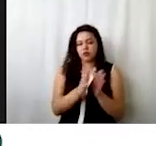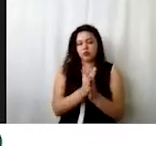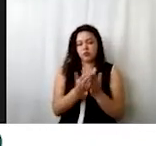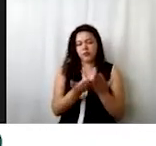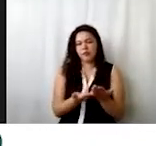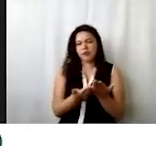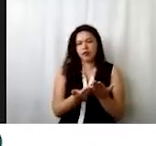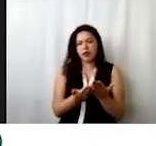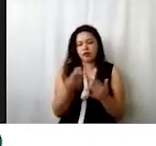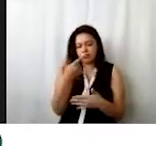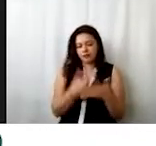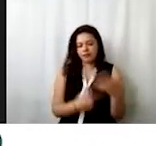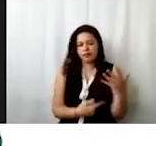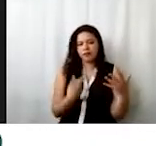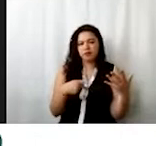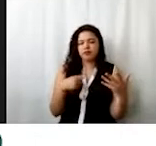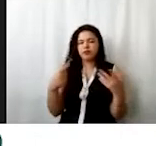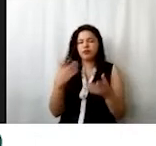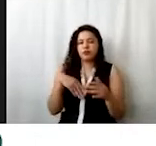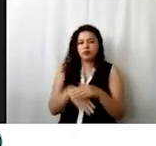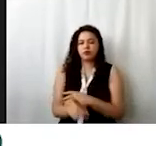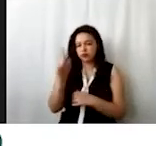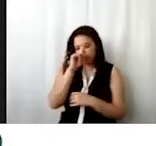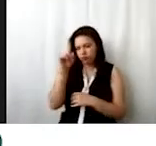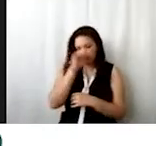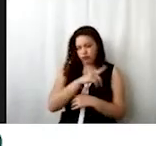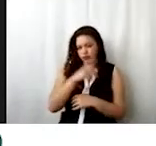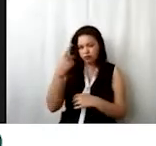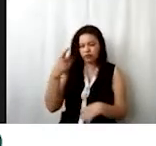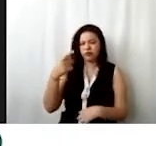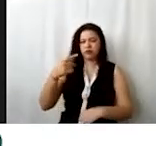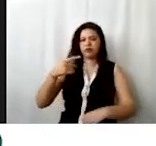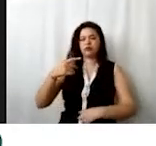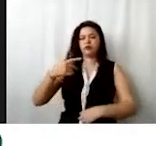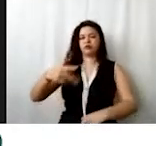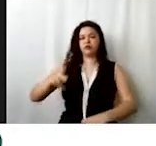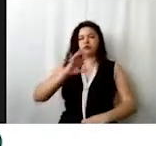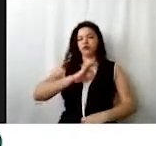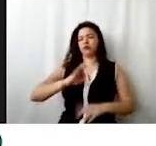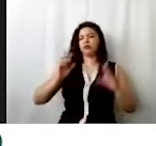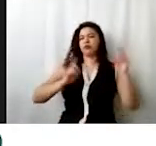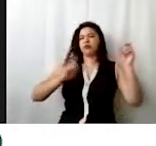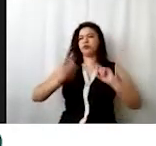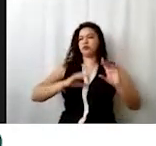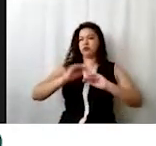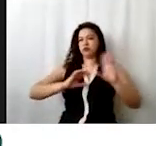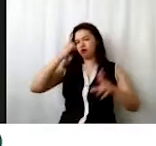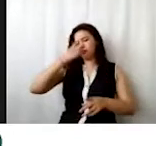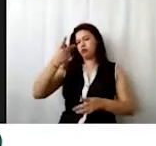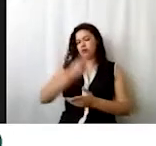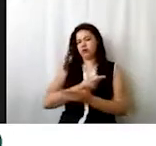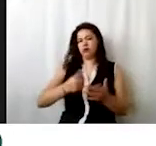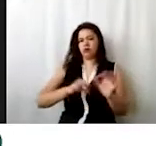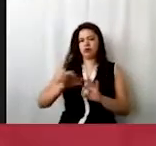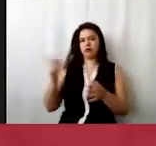para que ustedes puedan tener acceso a las asesorías correspondientes y con ello puedan aclarar todas sus dudas con relación al programa de trabajo y